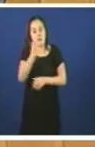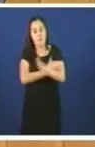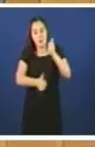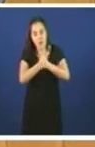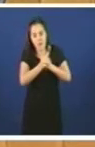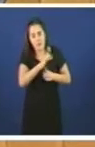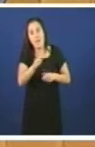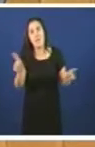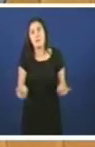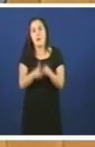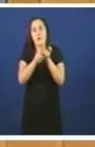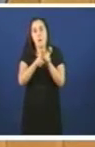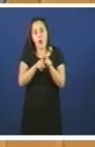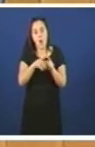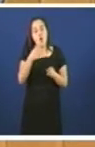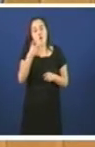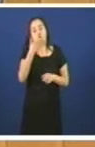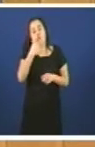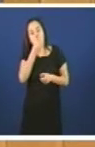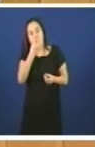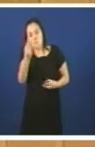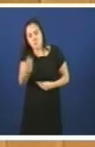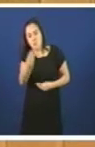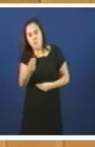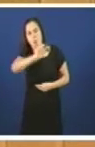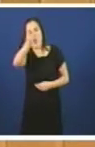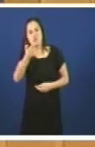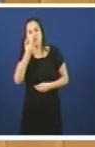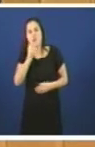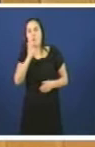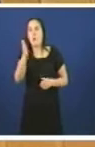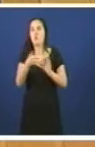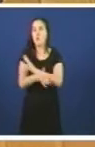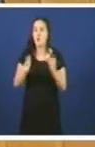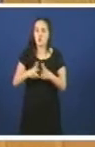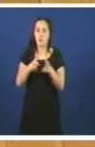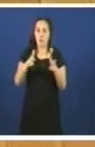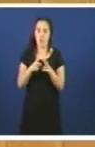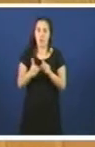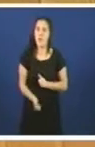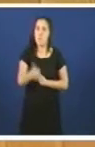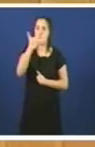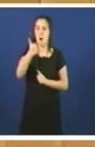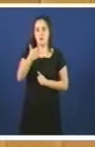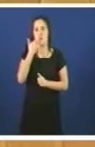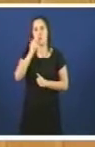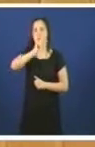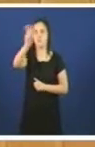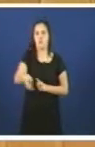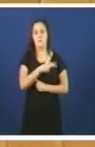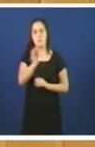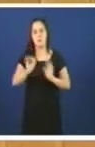presuizo de que coñezamos ben outros idiomas nunha sociedade cada día máis permeable e globalizada.